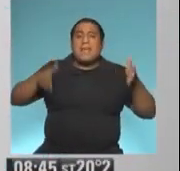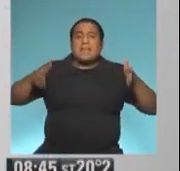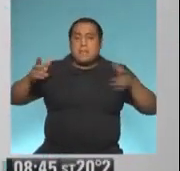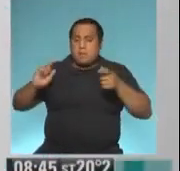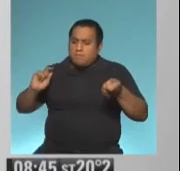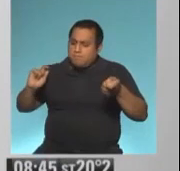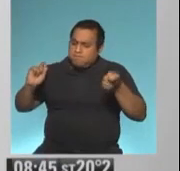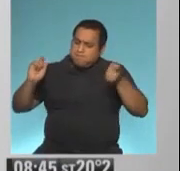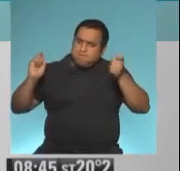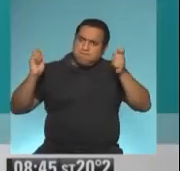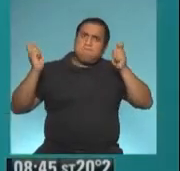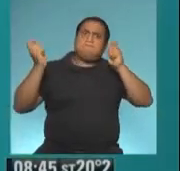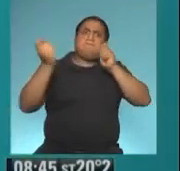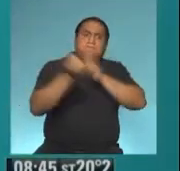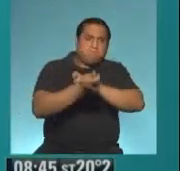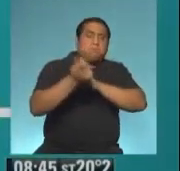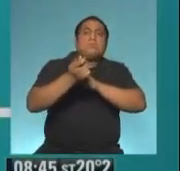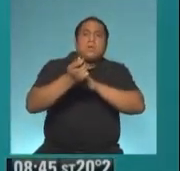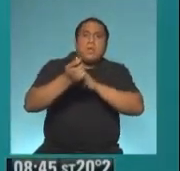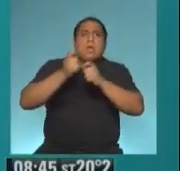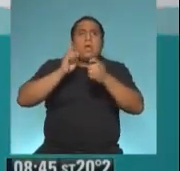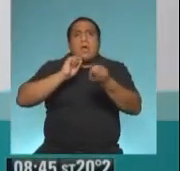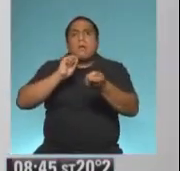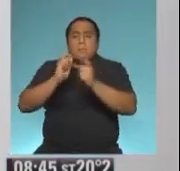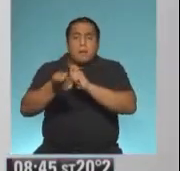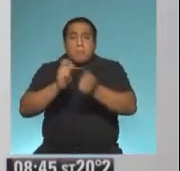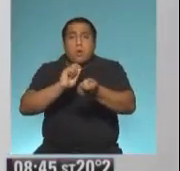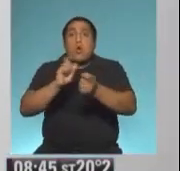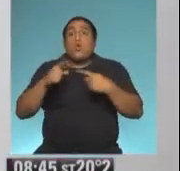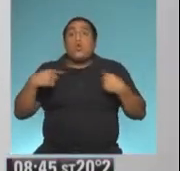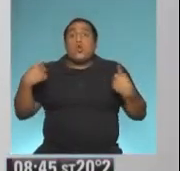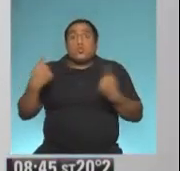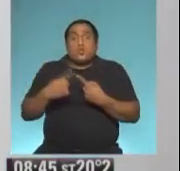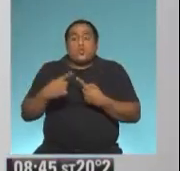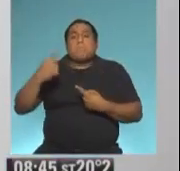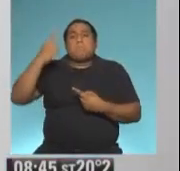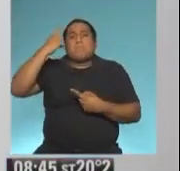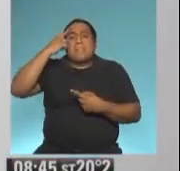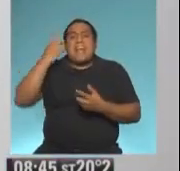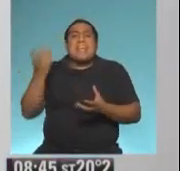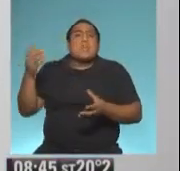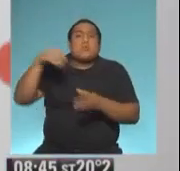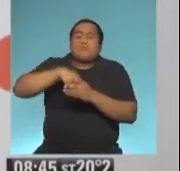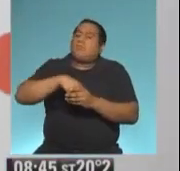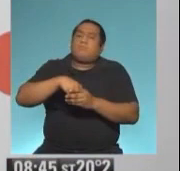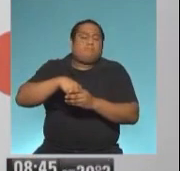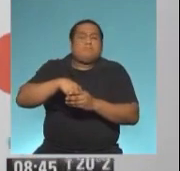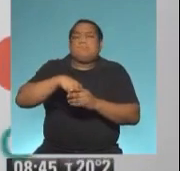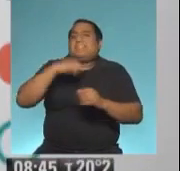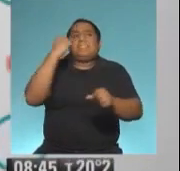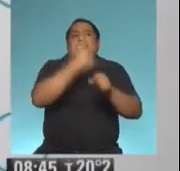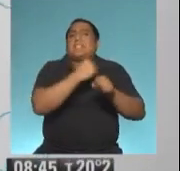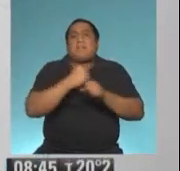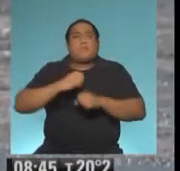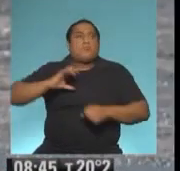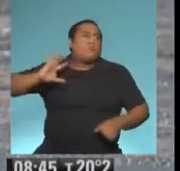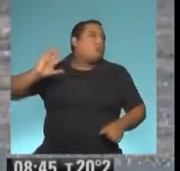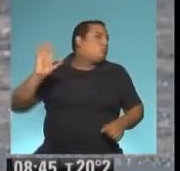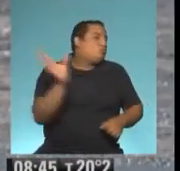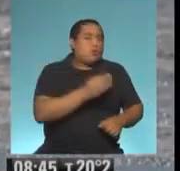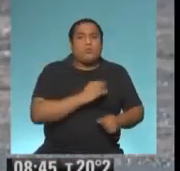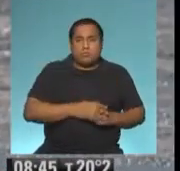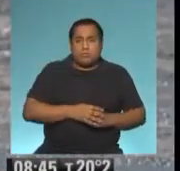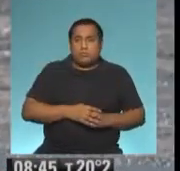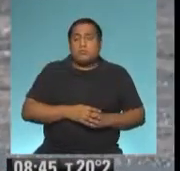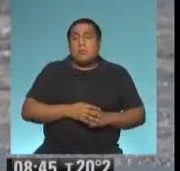transformación, donde nosotros planteamos que la inclusión es una tarea que nos compromete a todas y a todos,